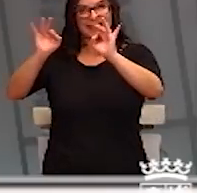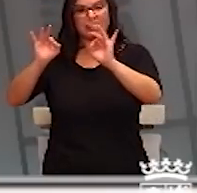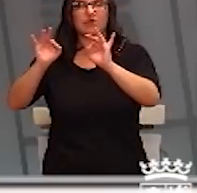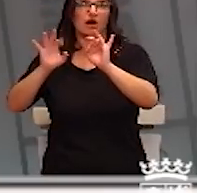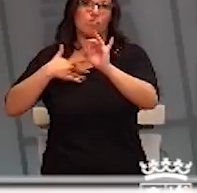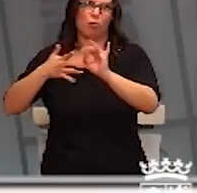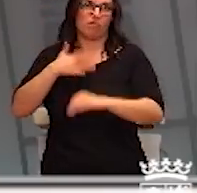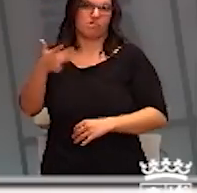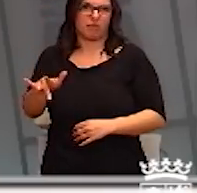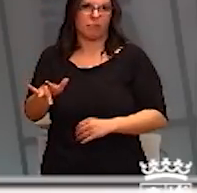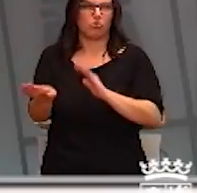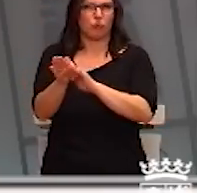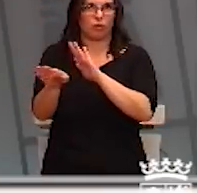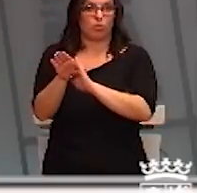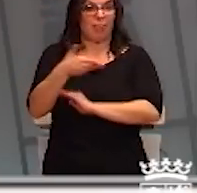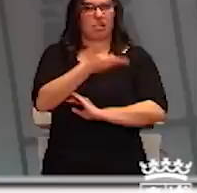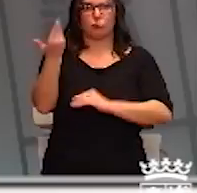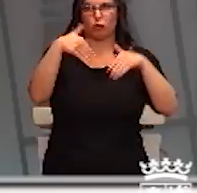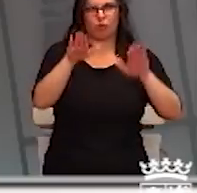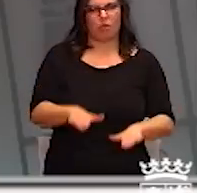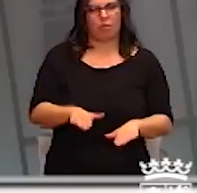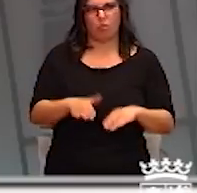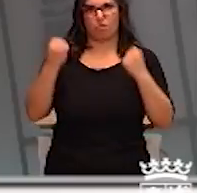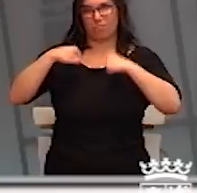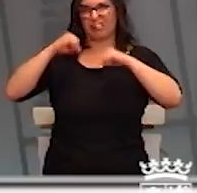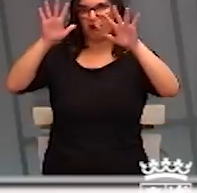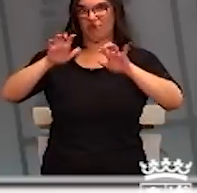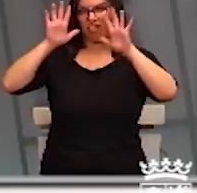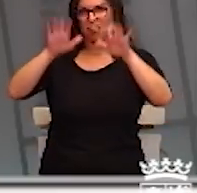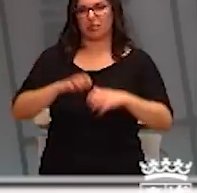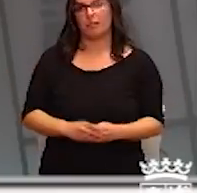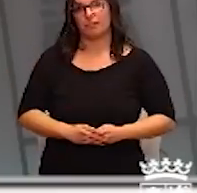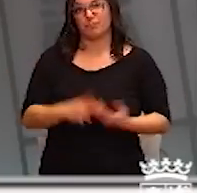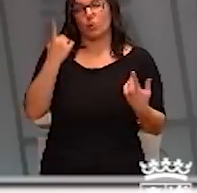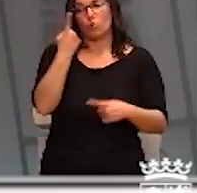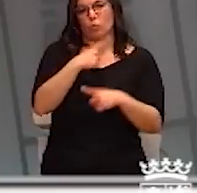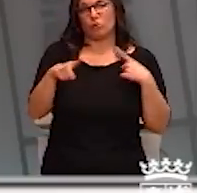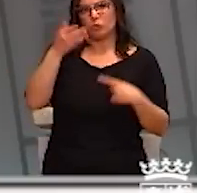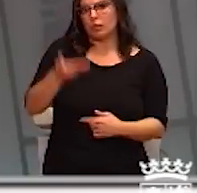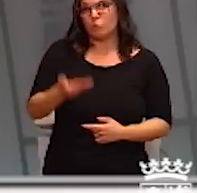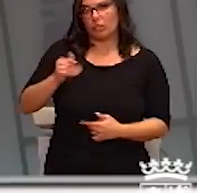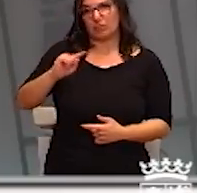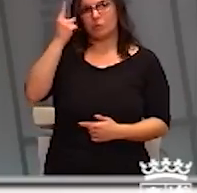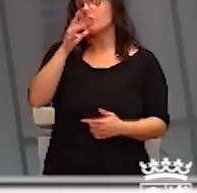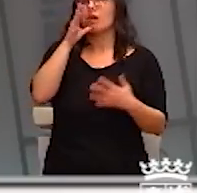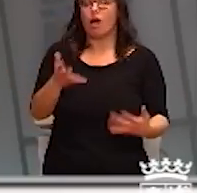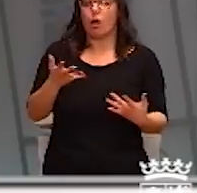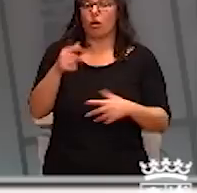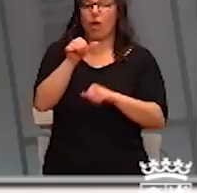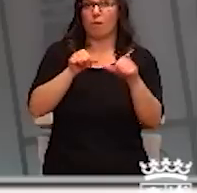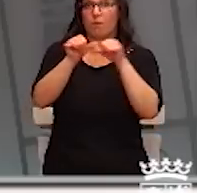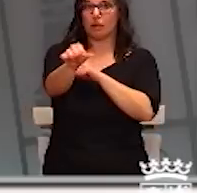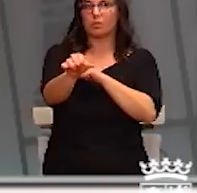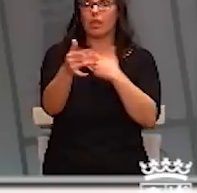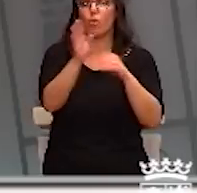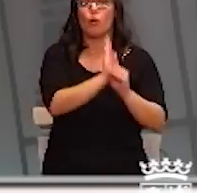que se mantengan en las prácticas. Una de las cosas más importantes que tenemos que hacer a partir de hoy